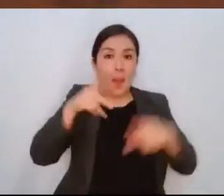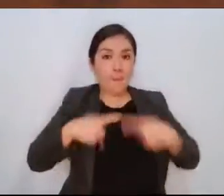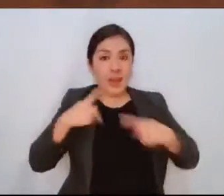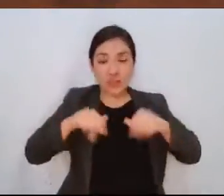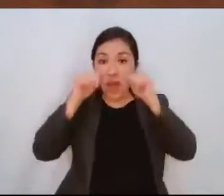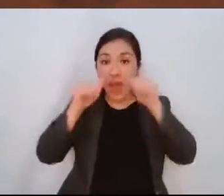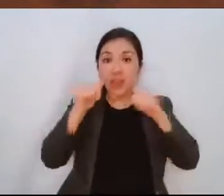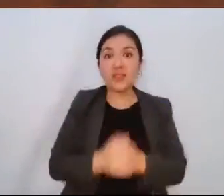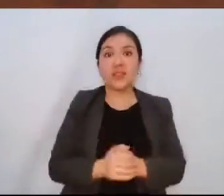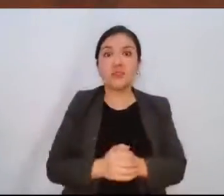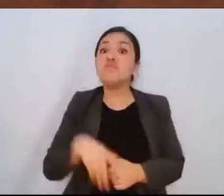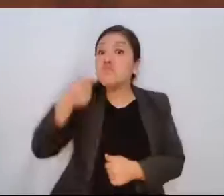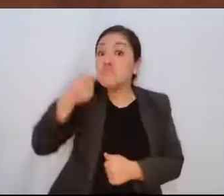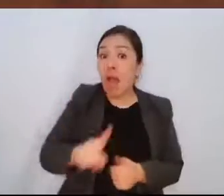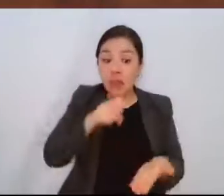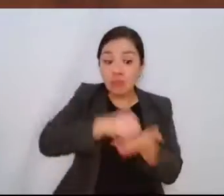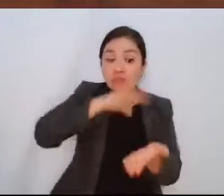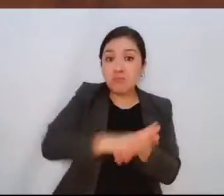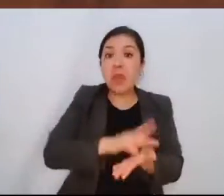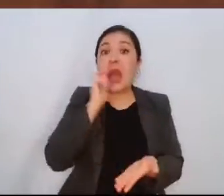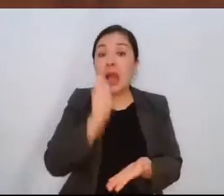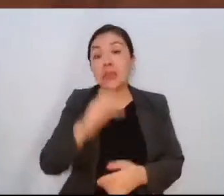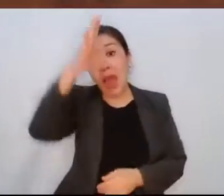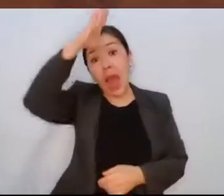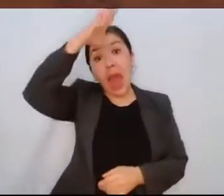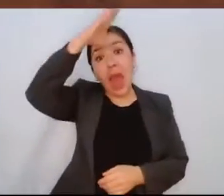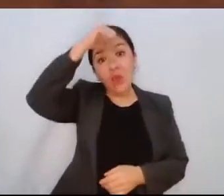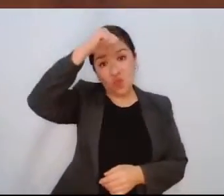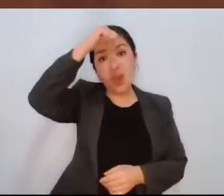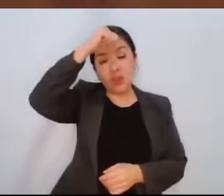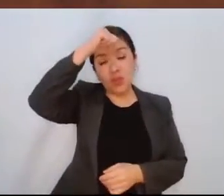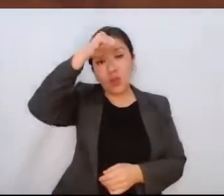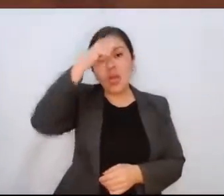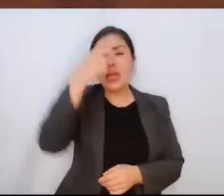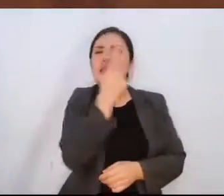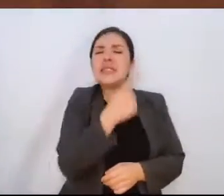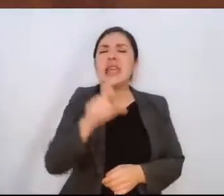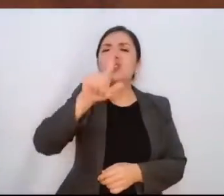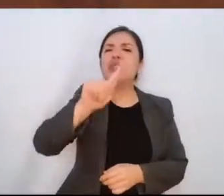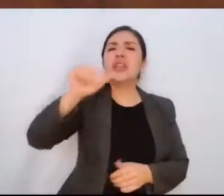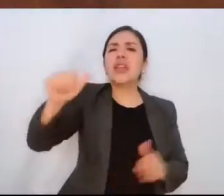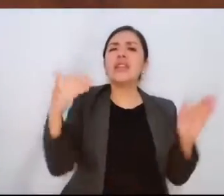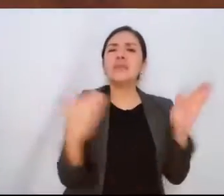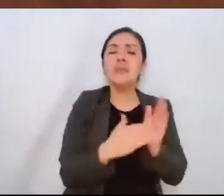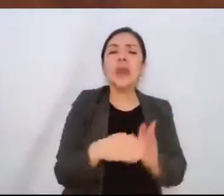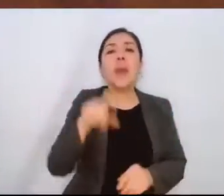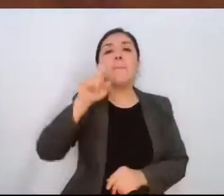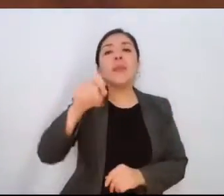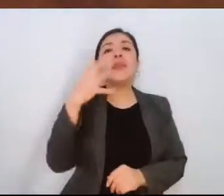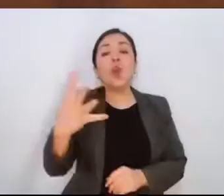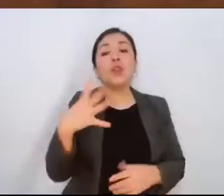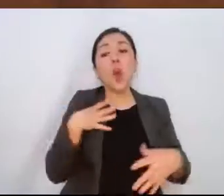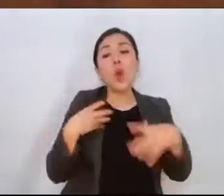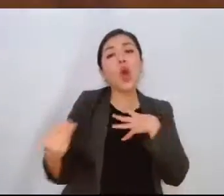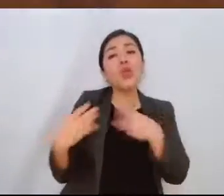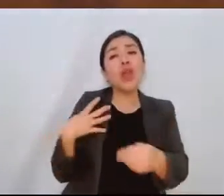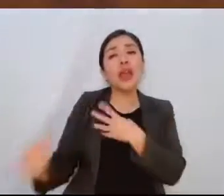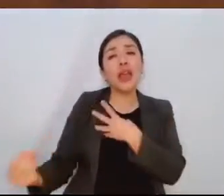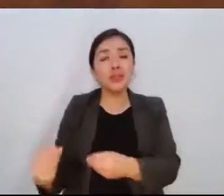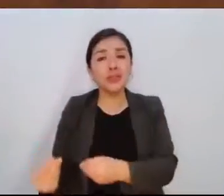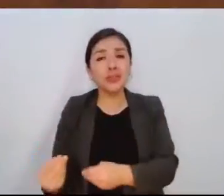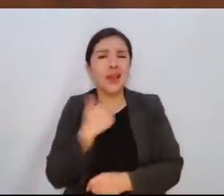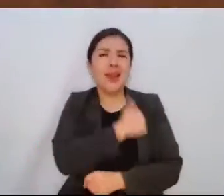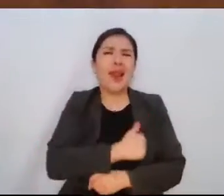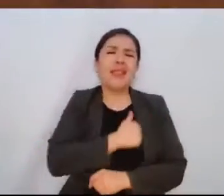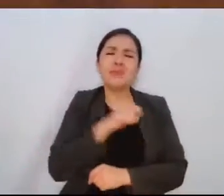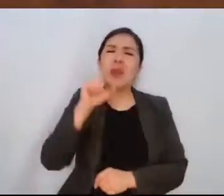nos establecen que de acuerdo 176 mil 24 contagios y la lamentable cifra